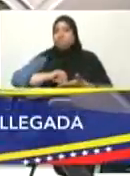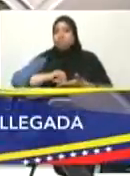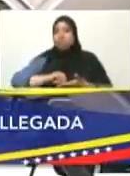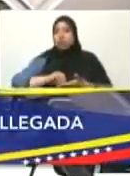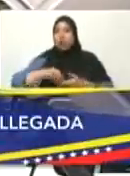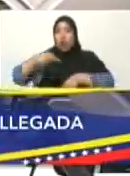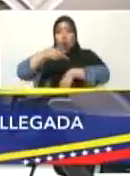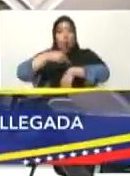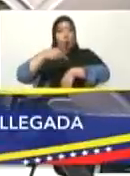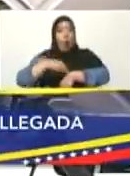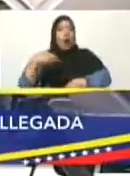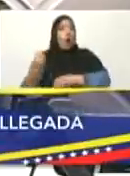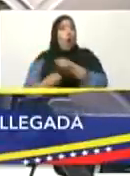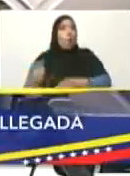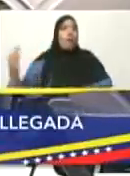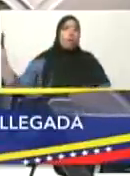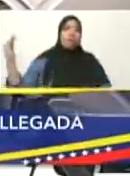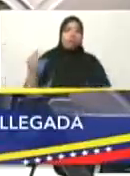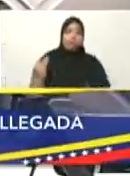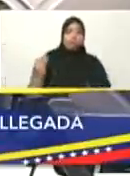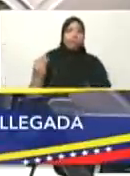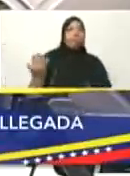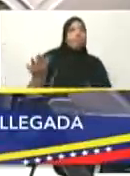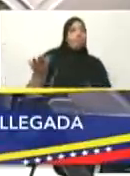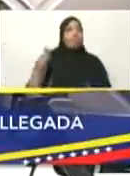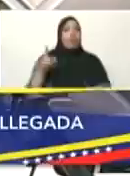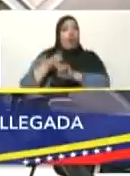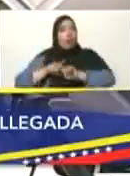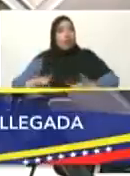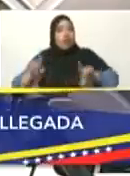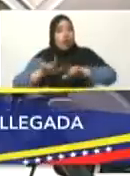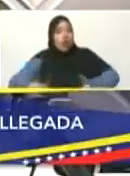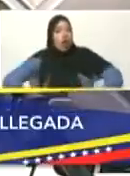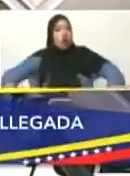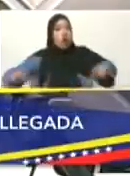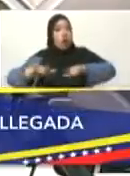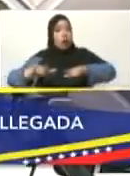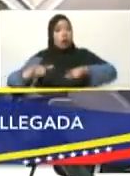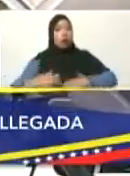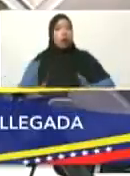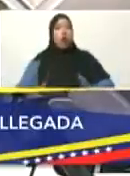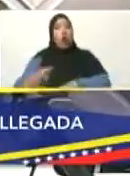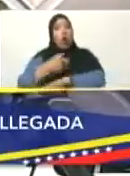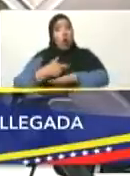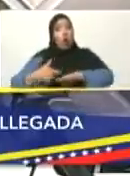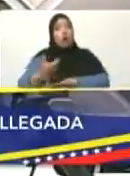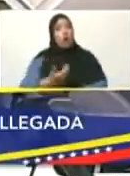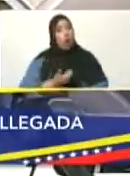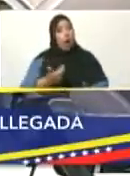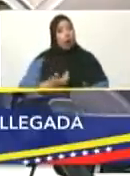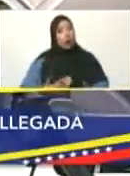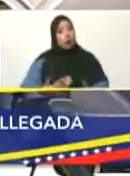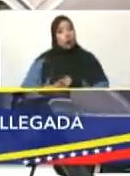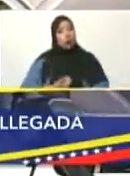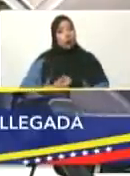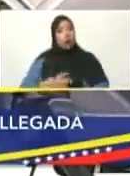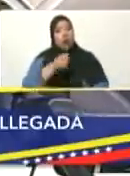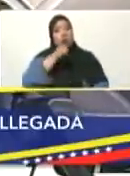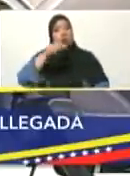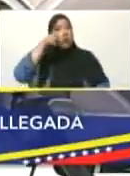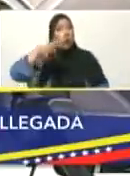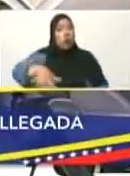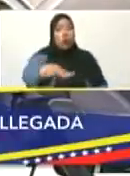horas probables de llegada a las distintas zonas. Todo lo que le explicaste a los gobernadores, explícaselo a nuestro pueblo, por favor,